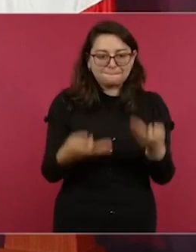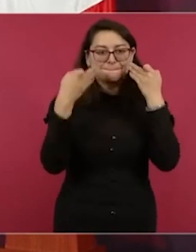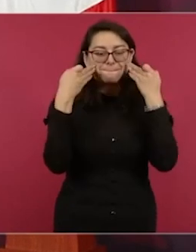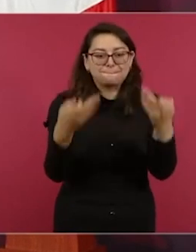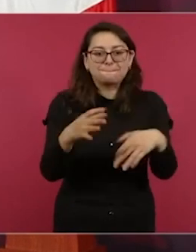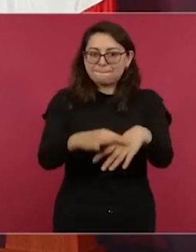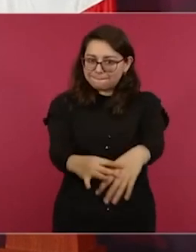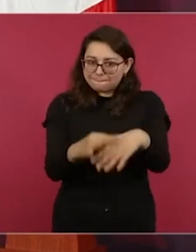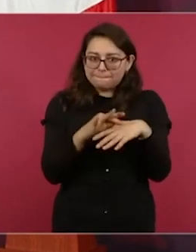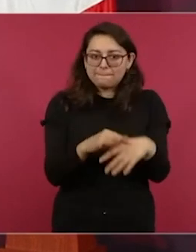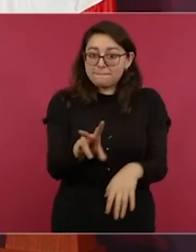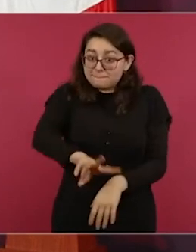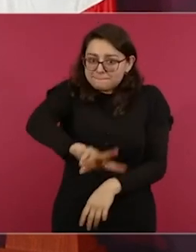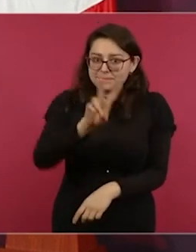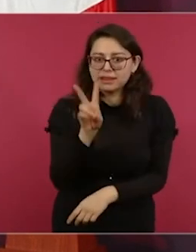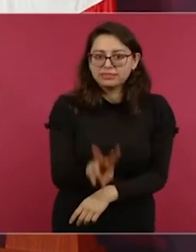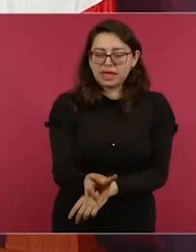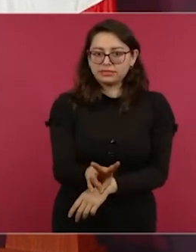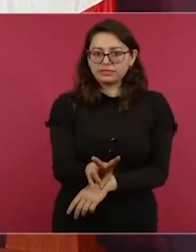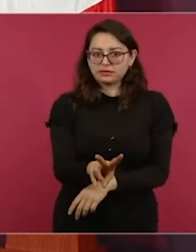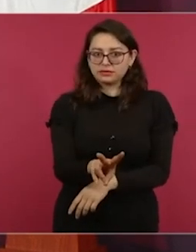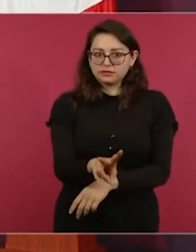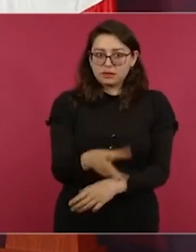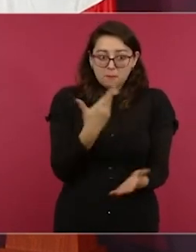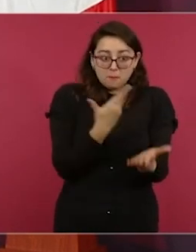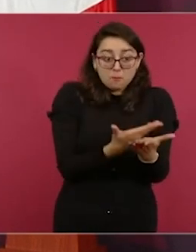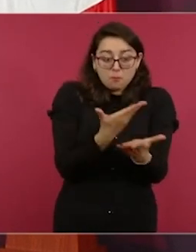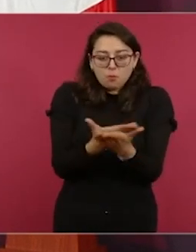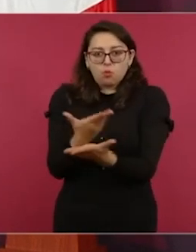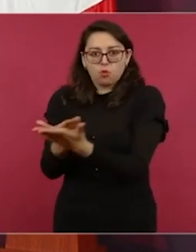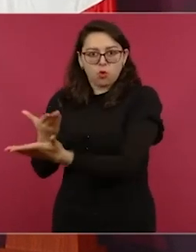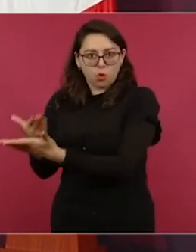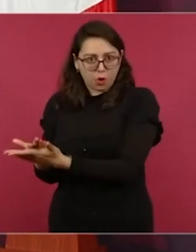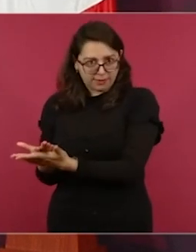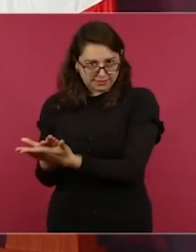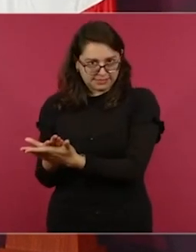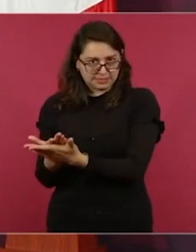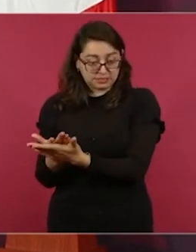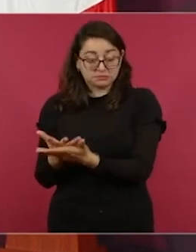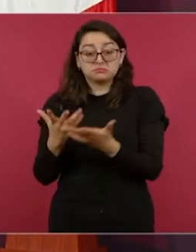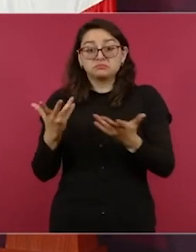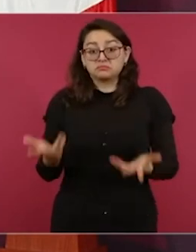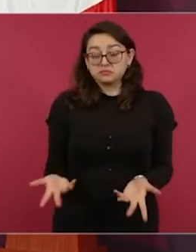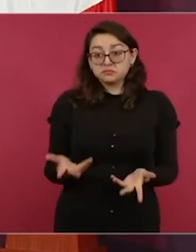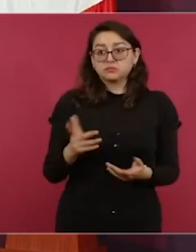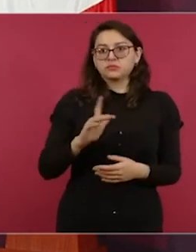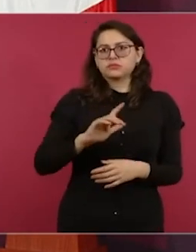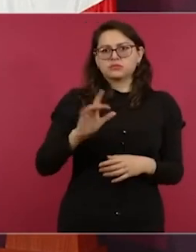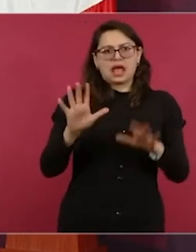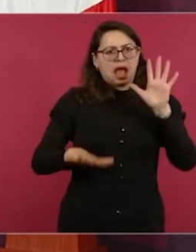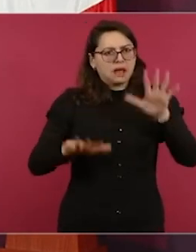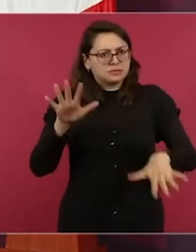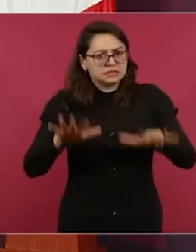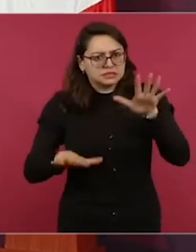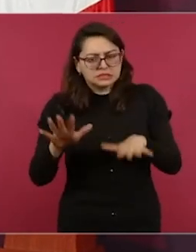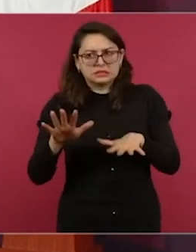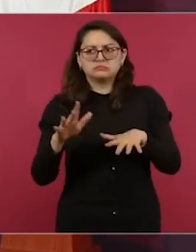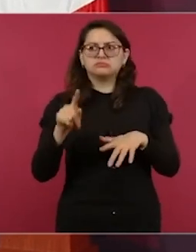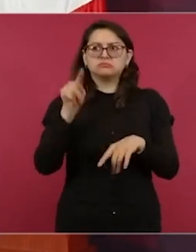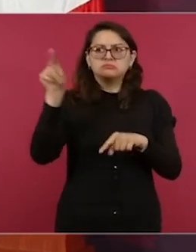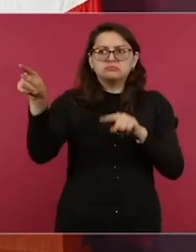real hasta el día de hoy. Demostrable, todos los puntos que nos están informando las diferentes